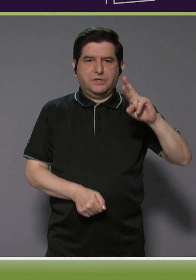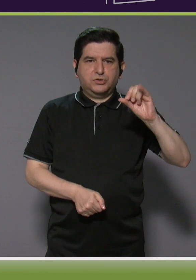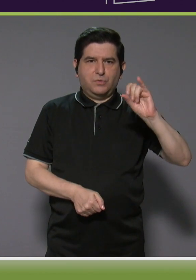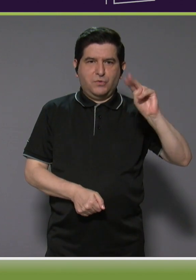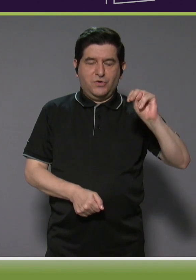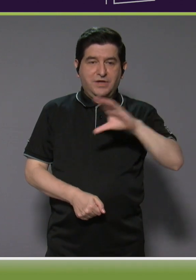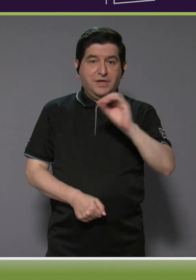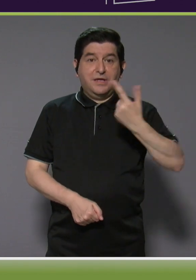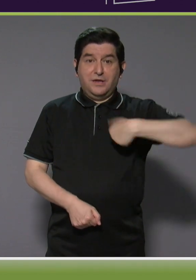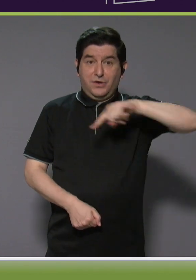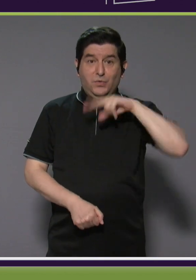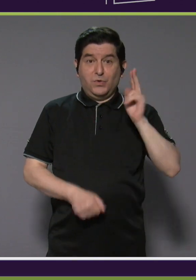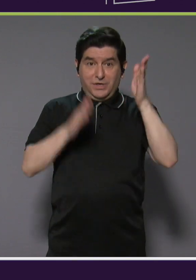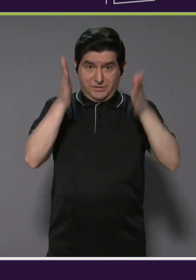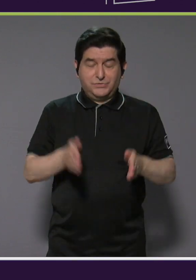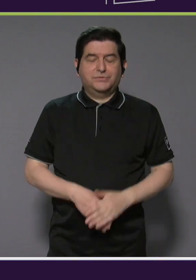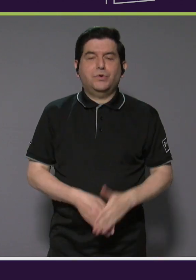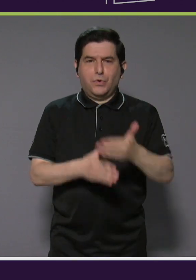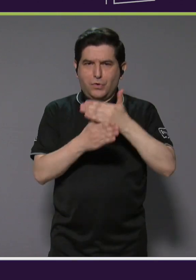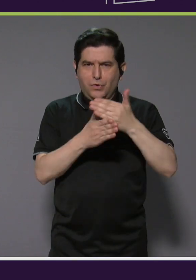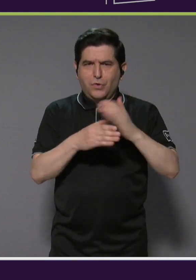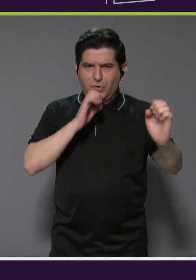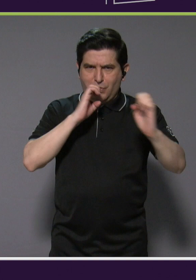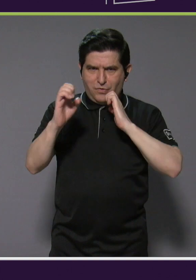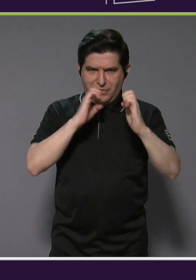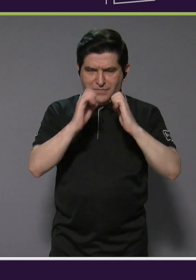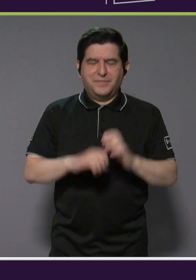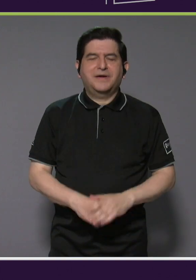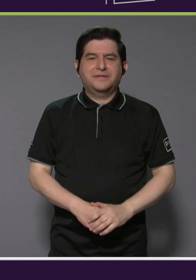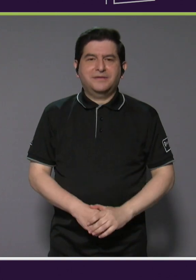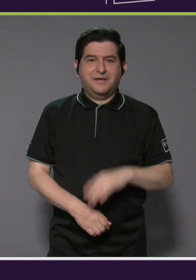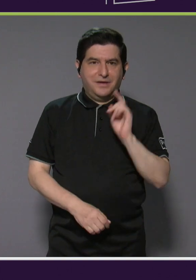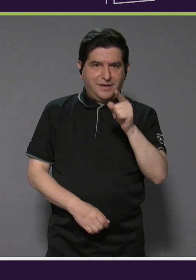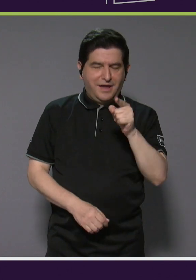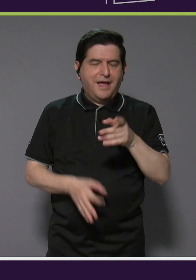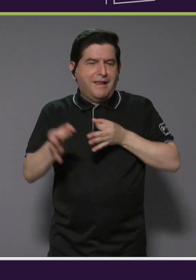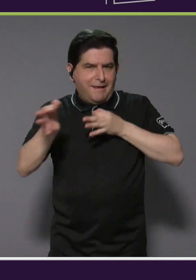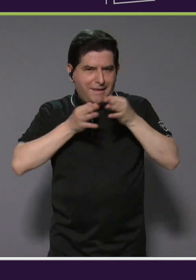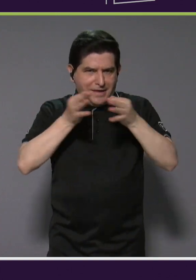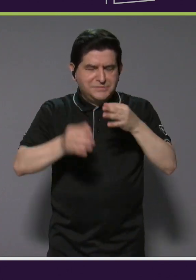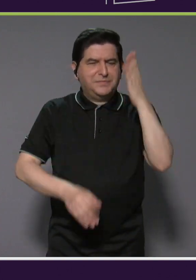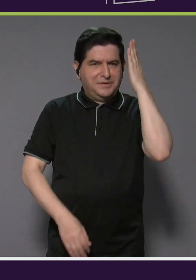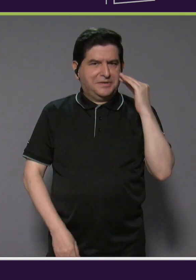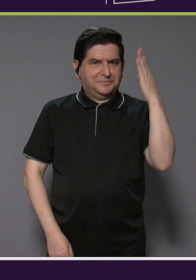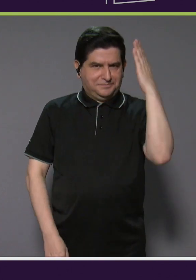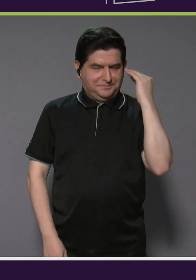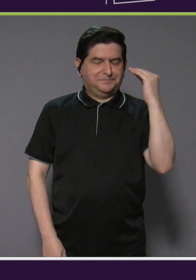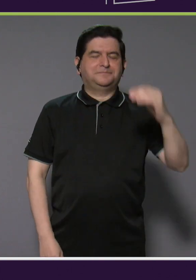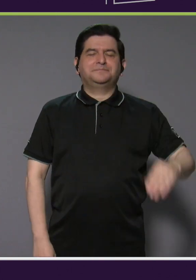compañero. Les compartimos esta entrevista con Johnny para que nos explique su experiencia.